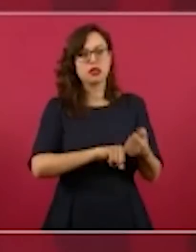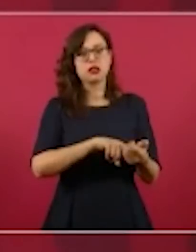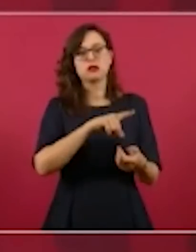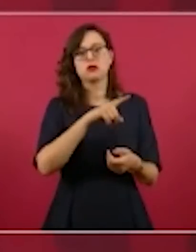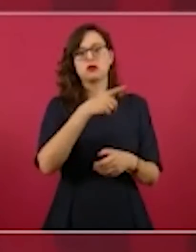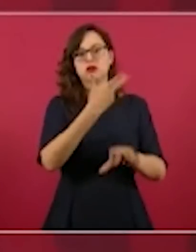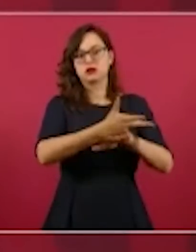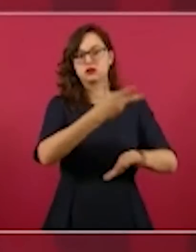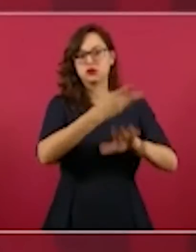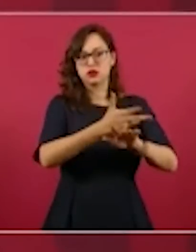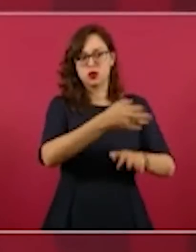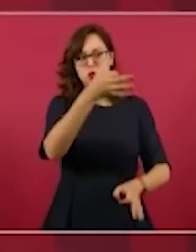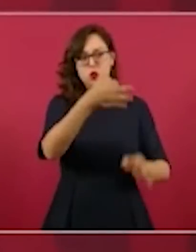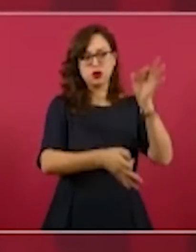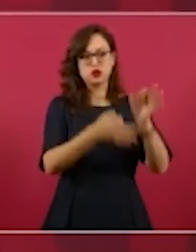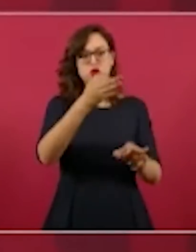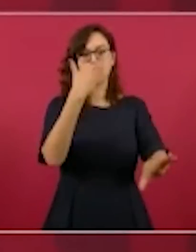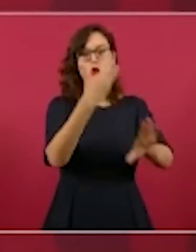Calderón.